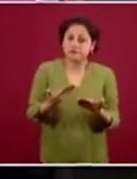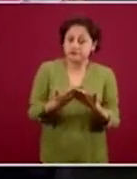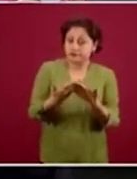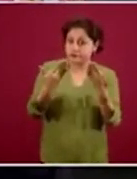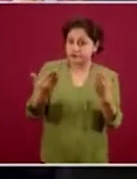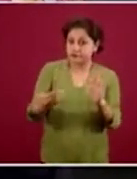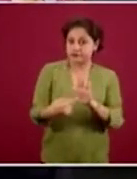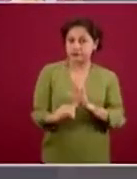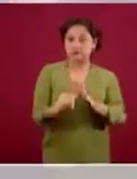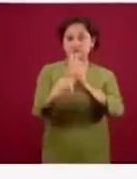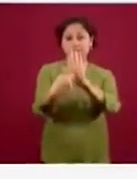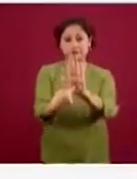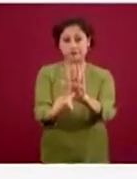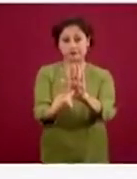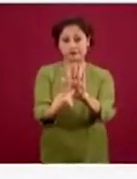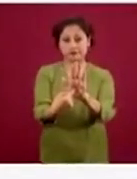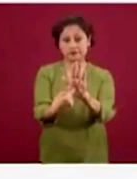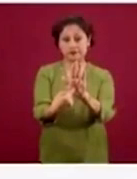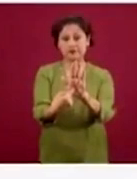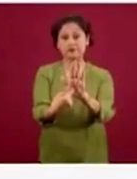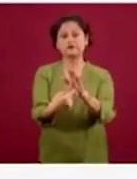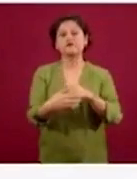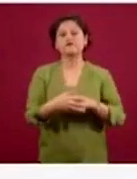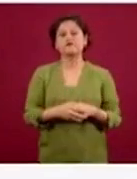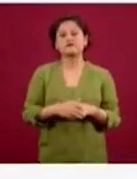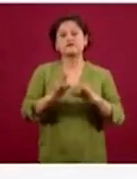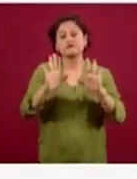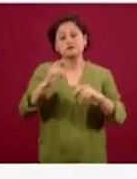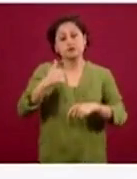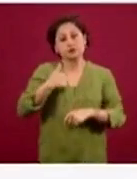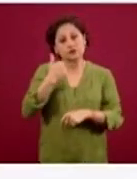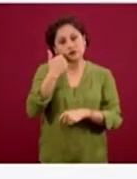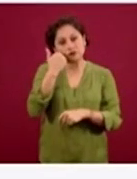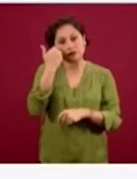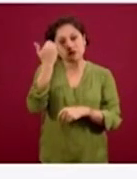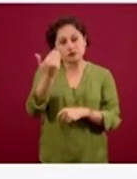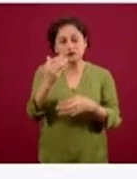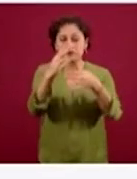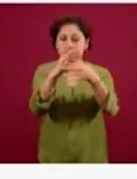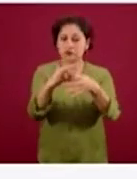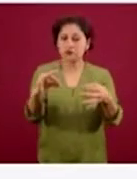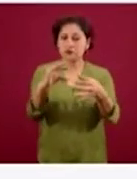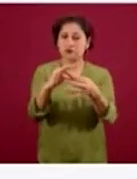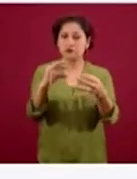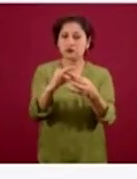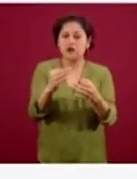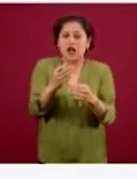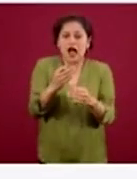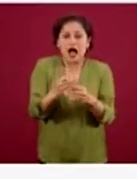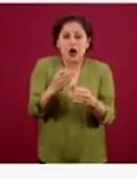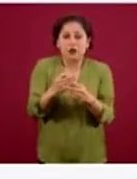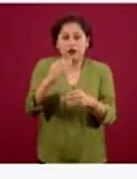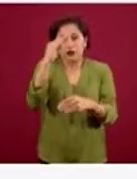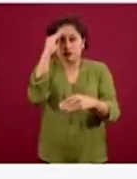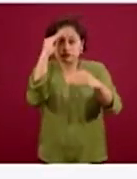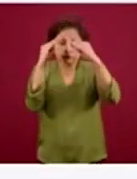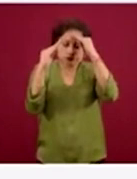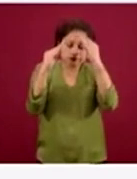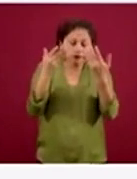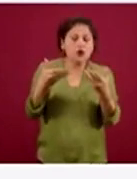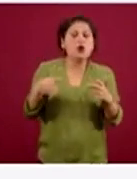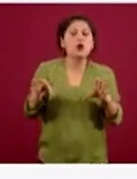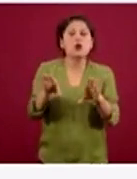una diapositiva con la cual pretendo presentar la estrategia para el abastecimiento de sangre segura